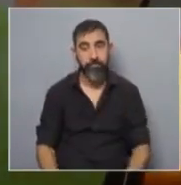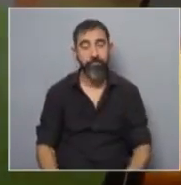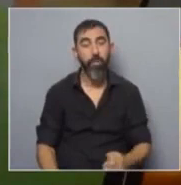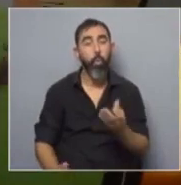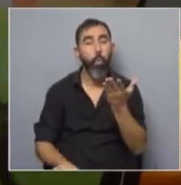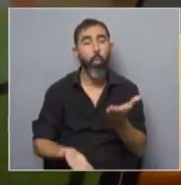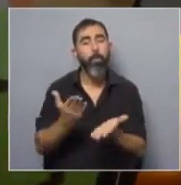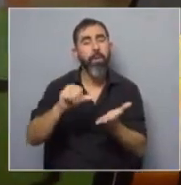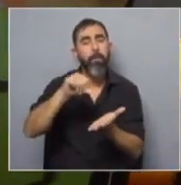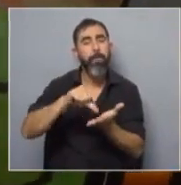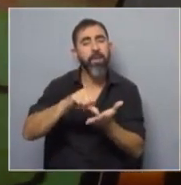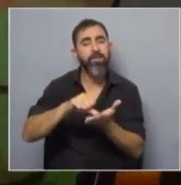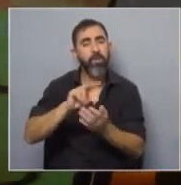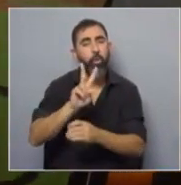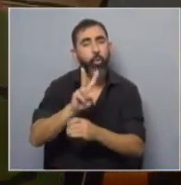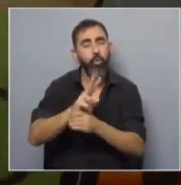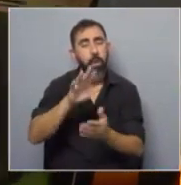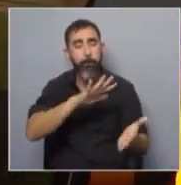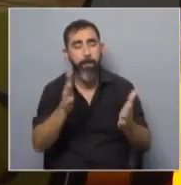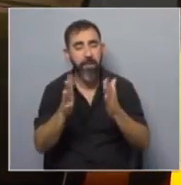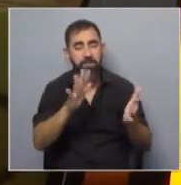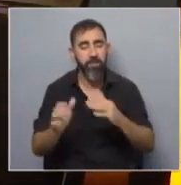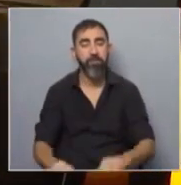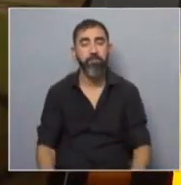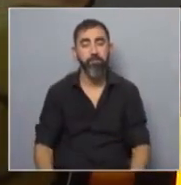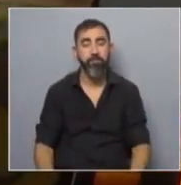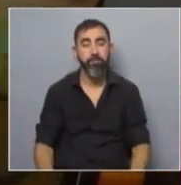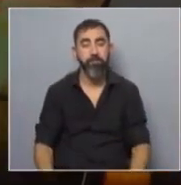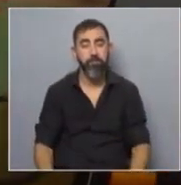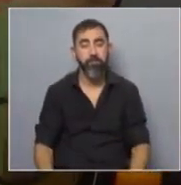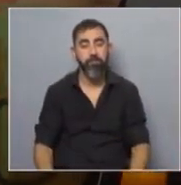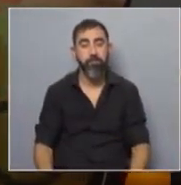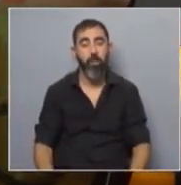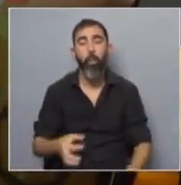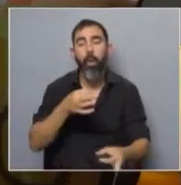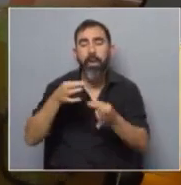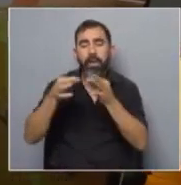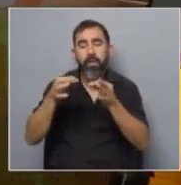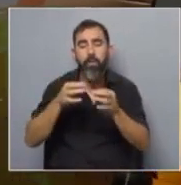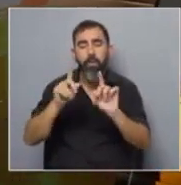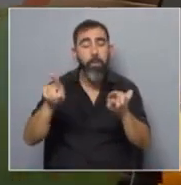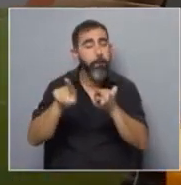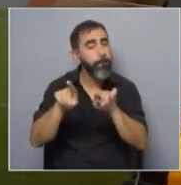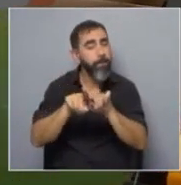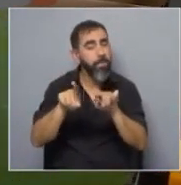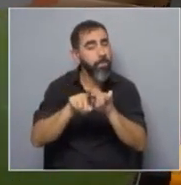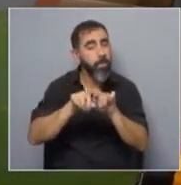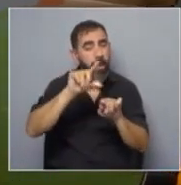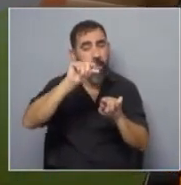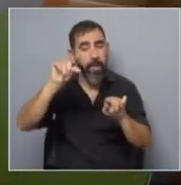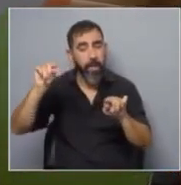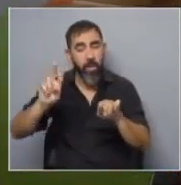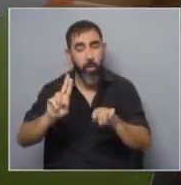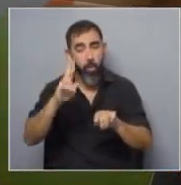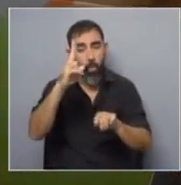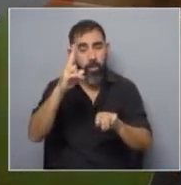comparación de los países que tenemos mediciones similares a la nuestra, ¿no? Sí, ahí el criterio es que tienen que haber utilizado la misma escala que utilizamos